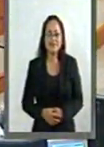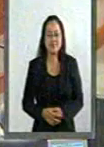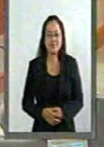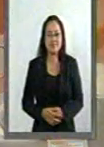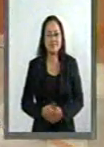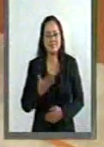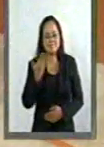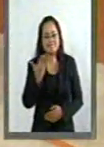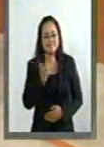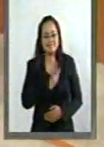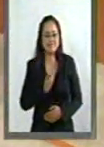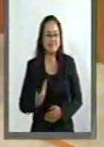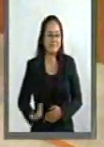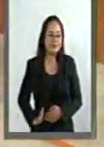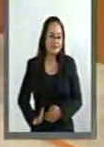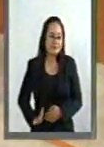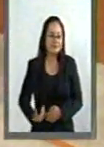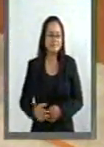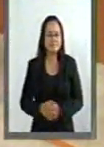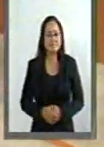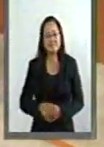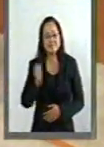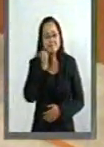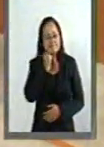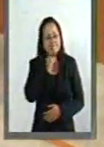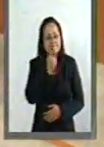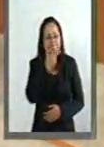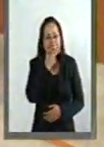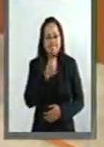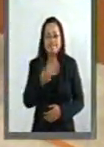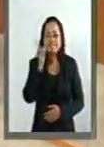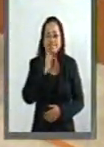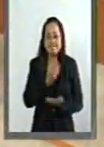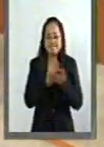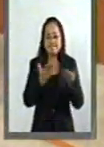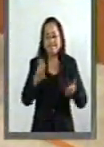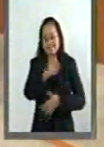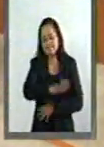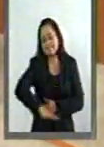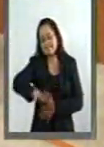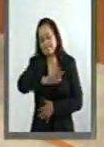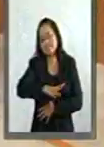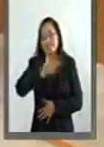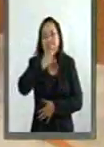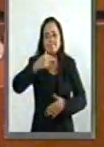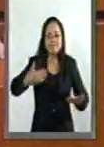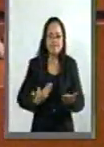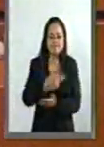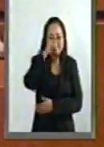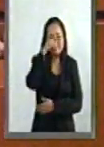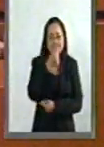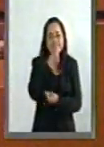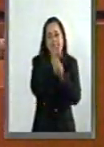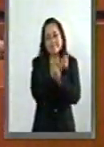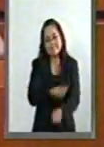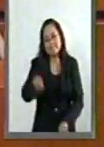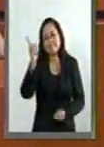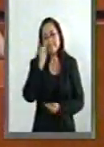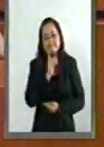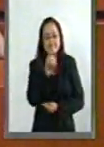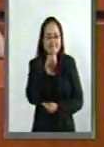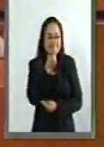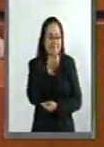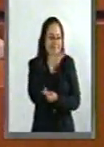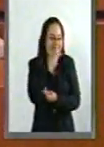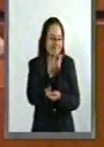Presidente, senadoras, senadores, ciudadanas, ciudadanos, niñas y niños,